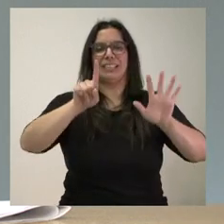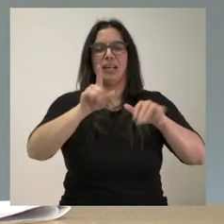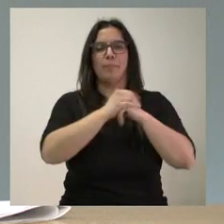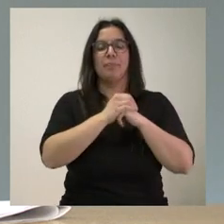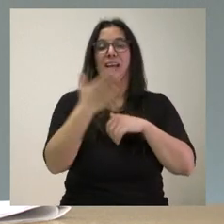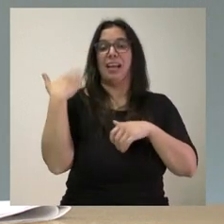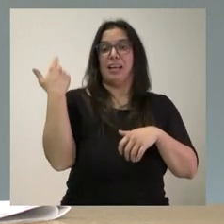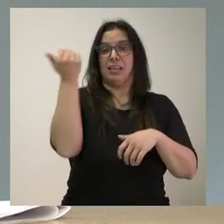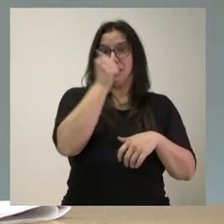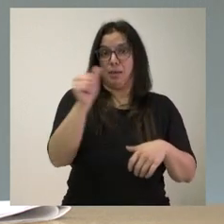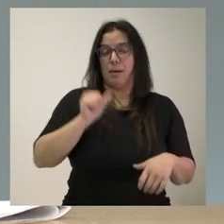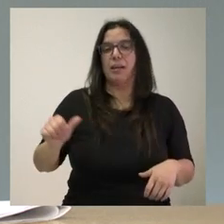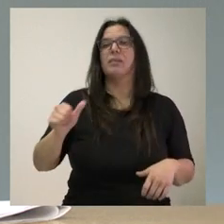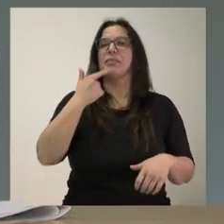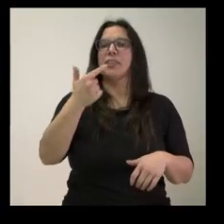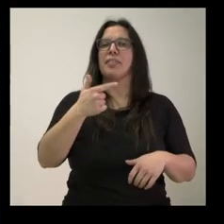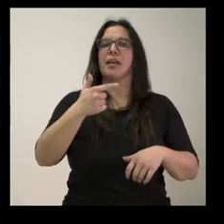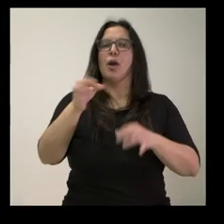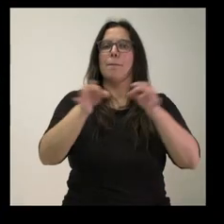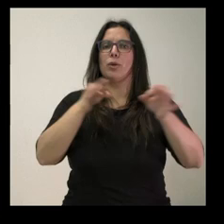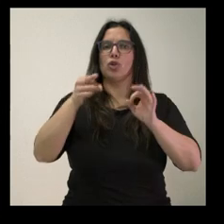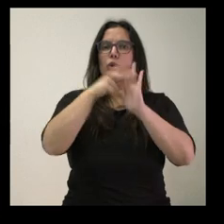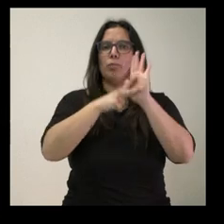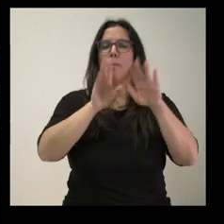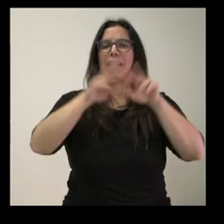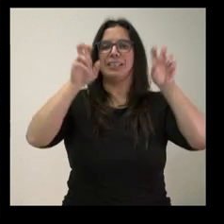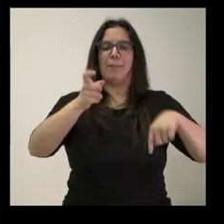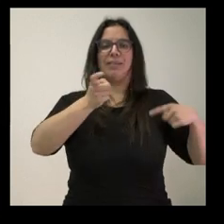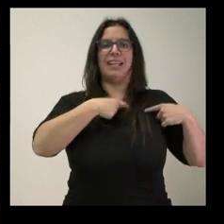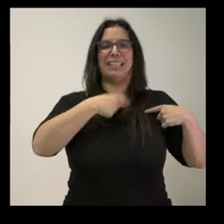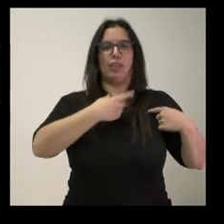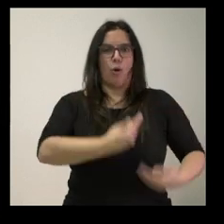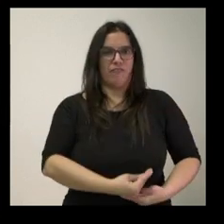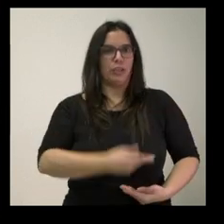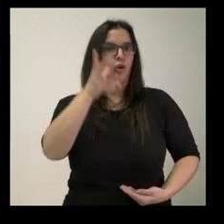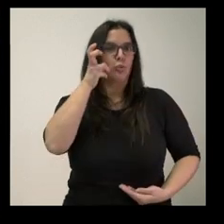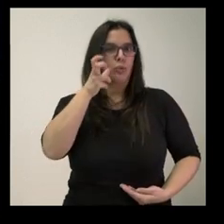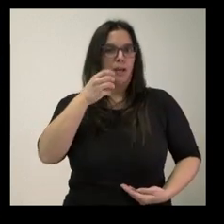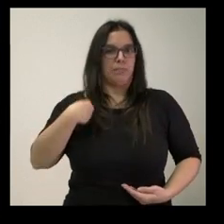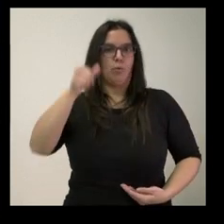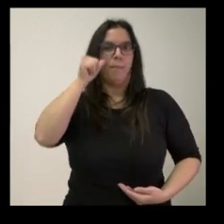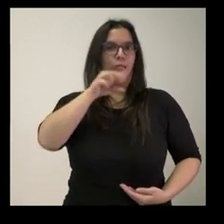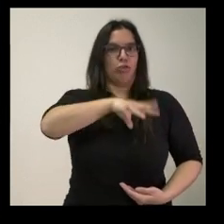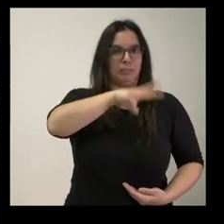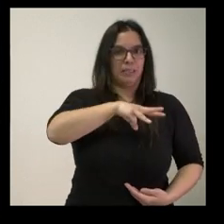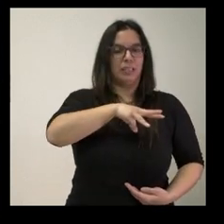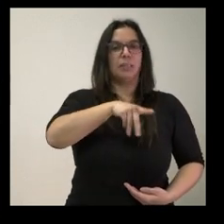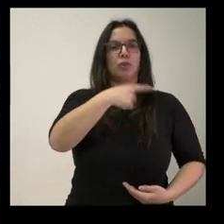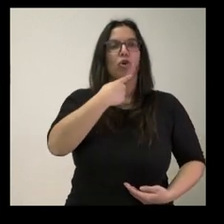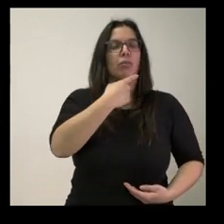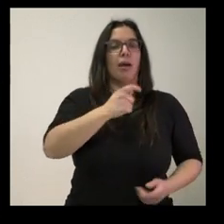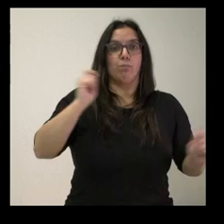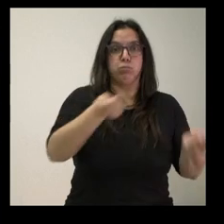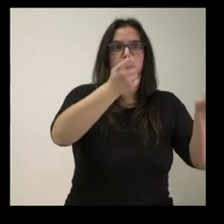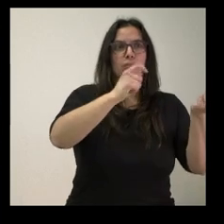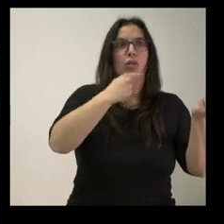prensa de hace unas semanas sí se anunció un protocolo, por ejemplo, con el latido fetal en el primer trimestre. Eso que se anunció, ¿dónde queda? ¿Dónde